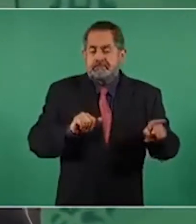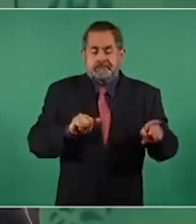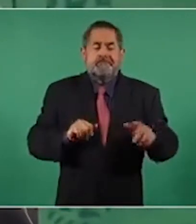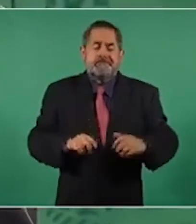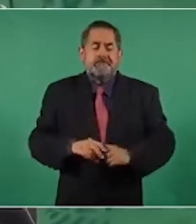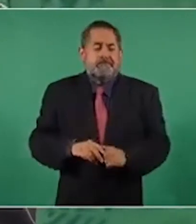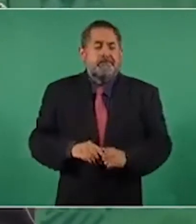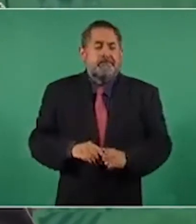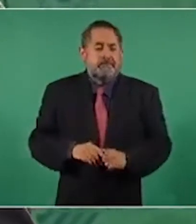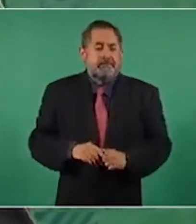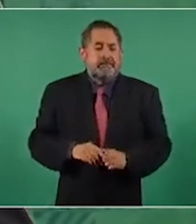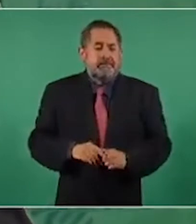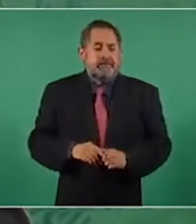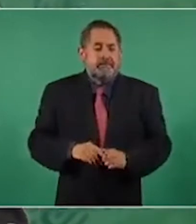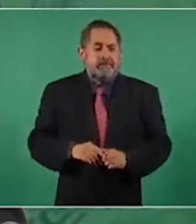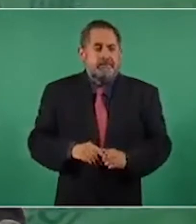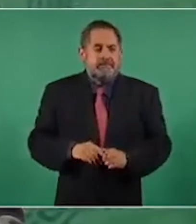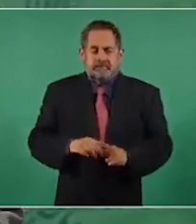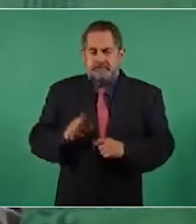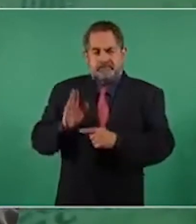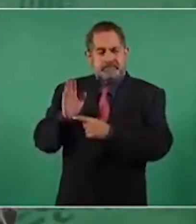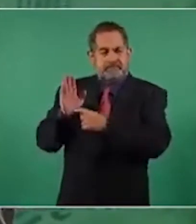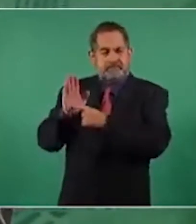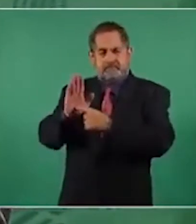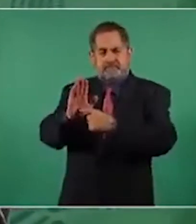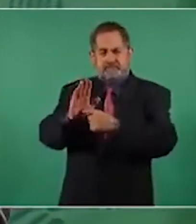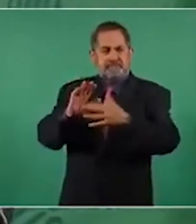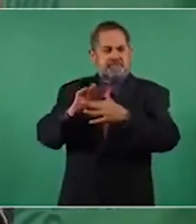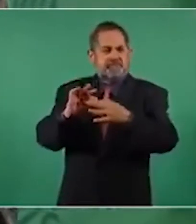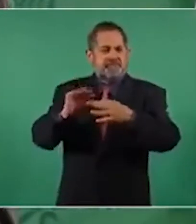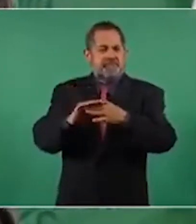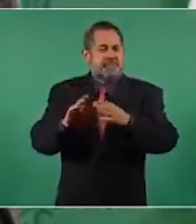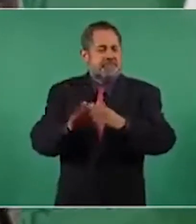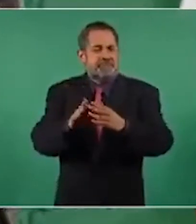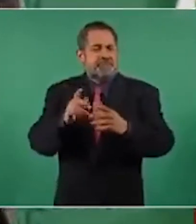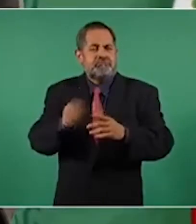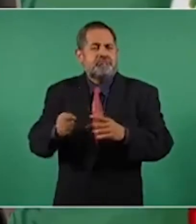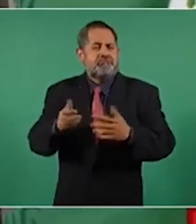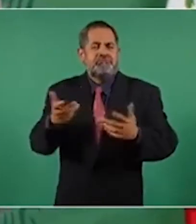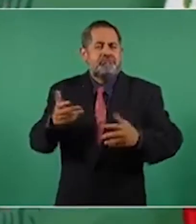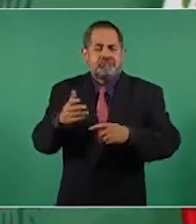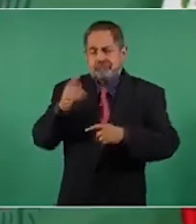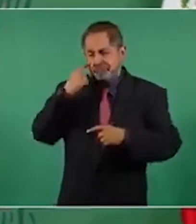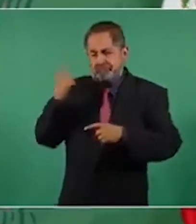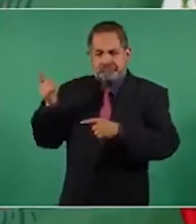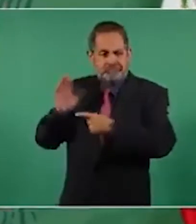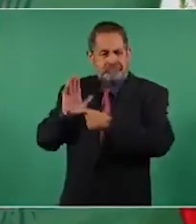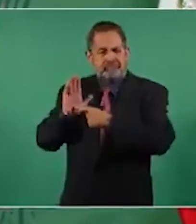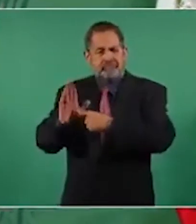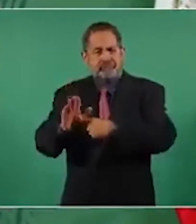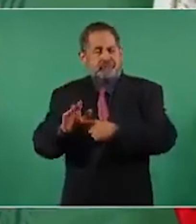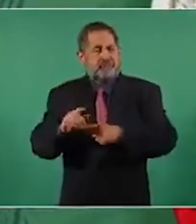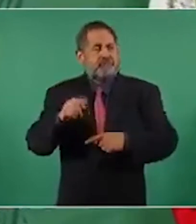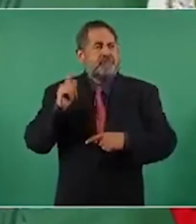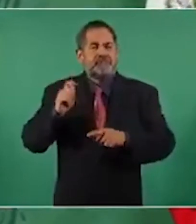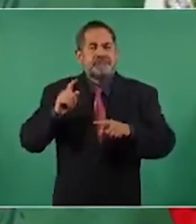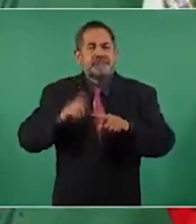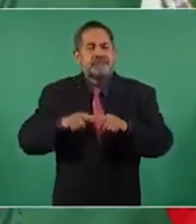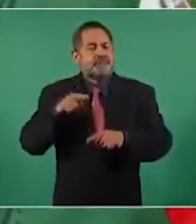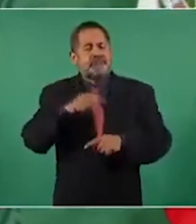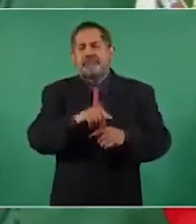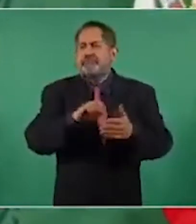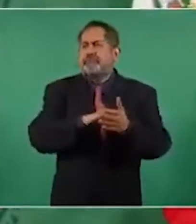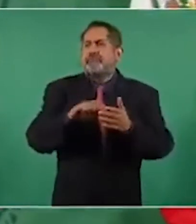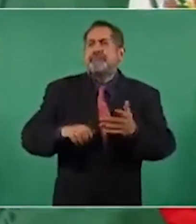Ahora vamos a mostrarles lo que se está haciendo en el caso